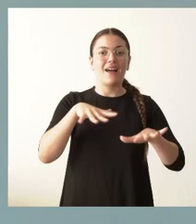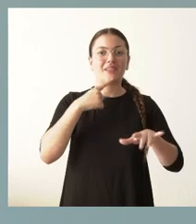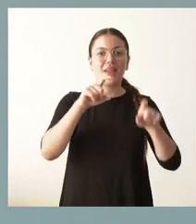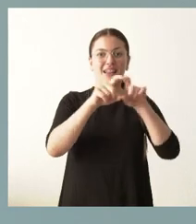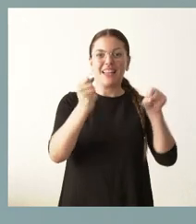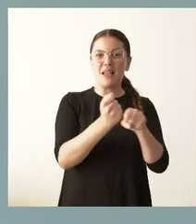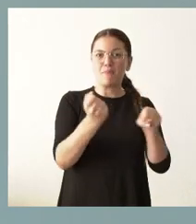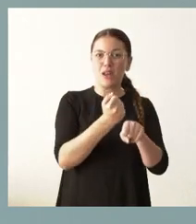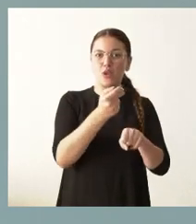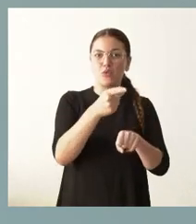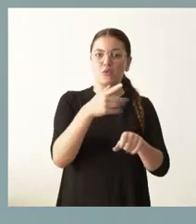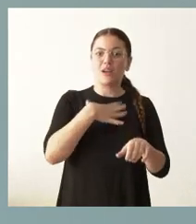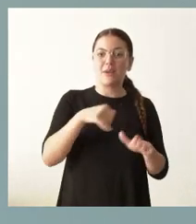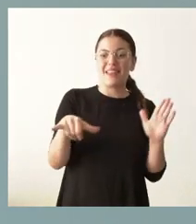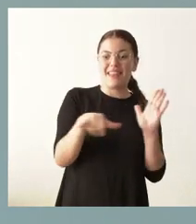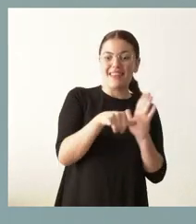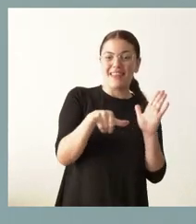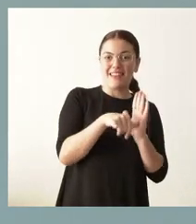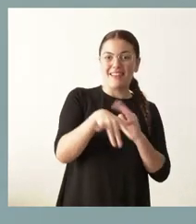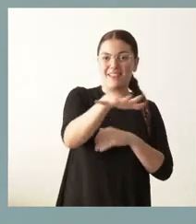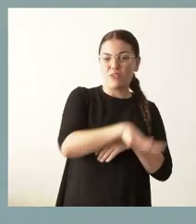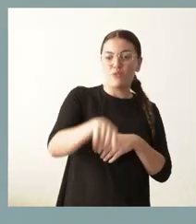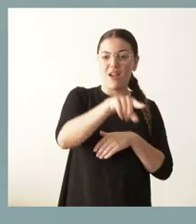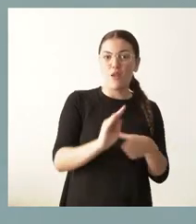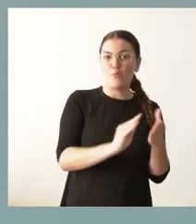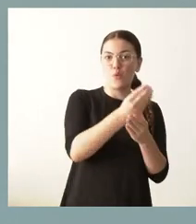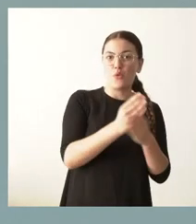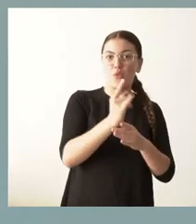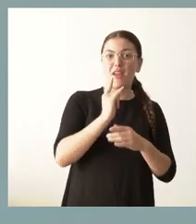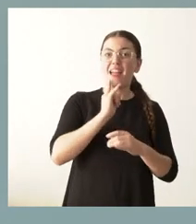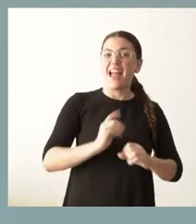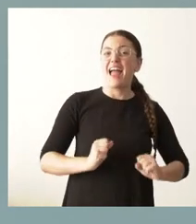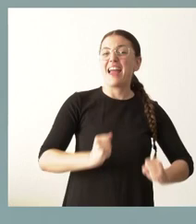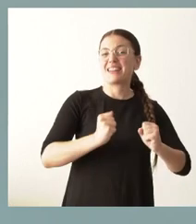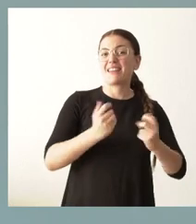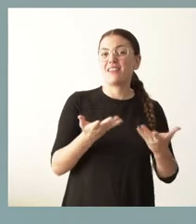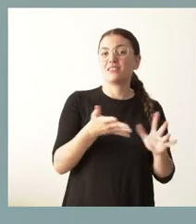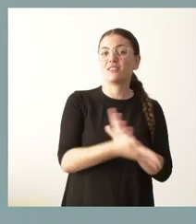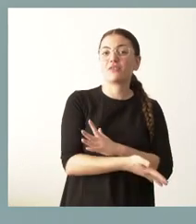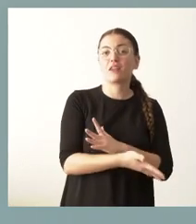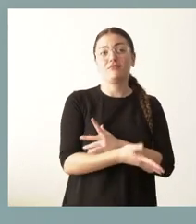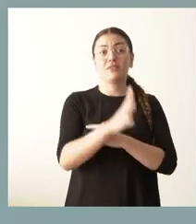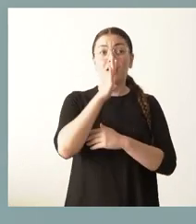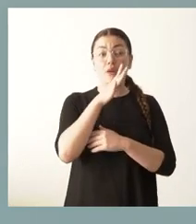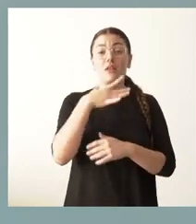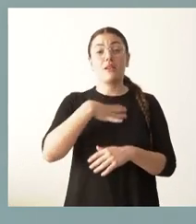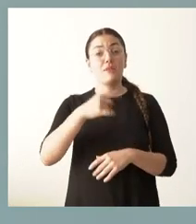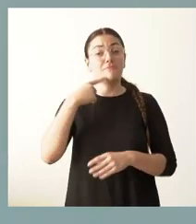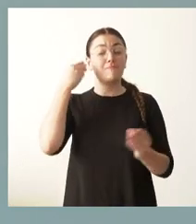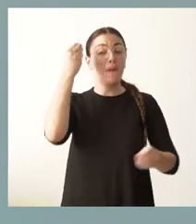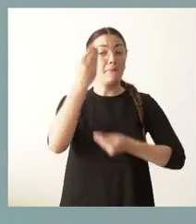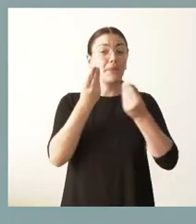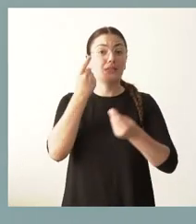proximidades de los centros productores de energía y por tanto yo creo que es muy buena ocasión esta para reflexionar sobre la idea de